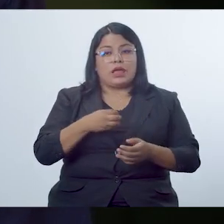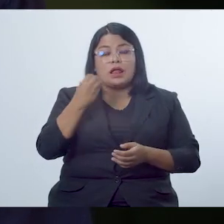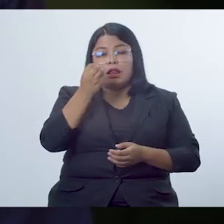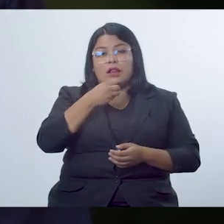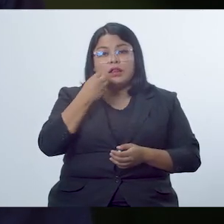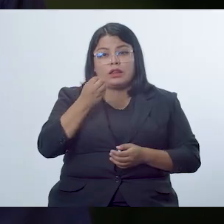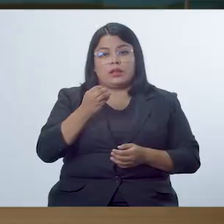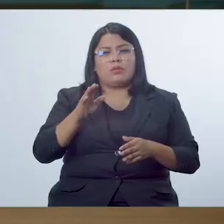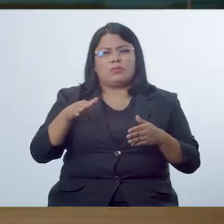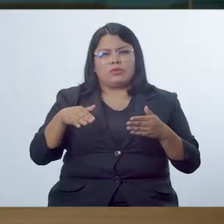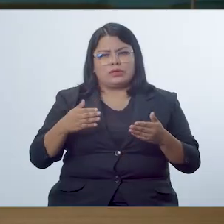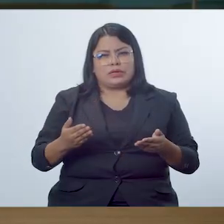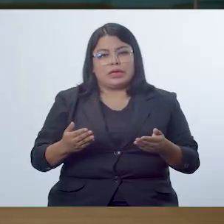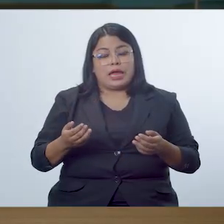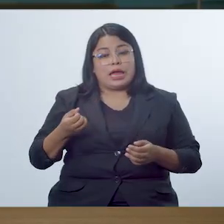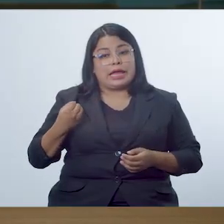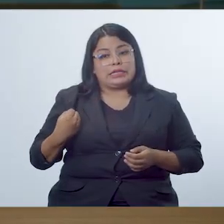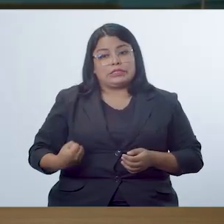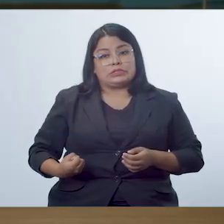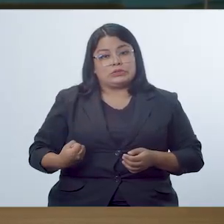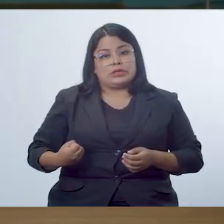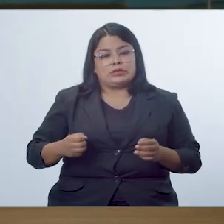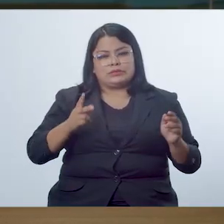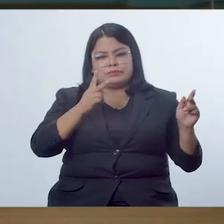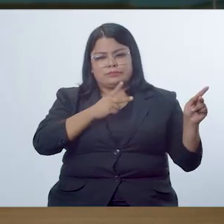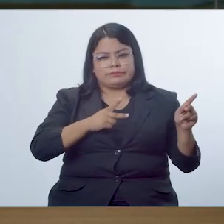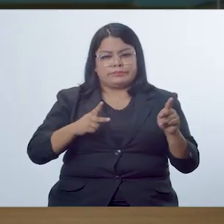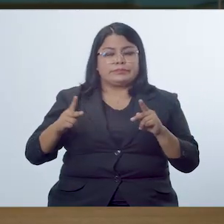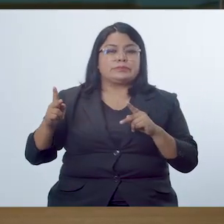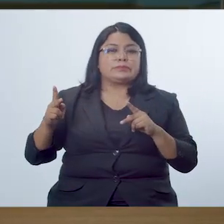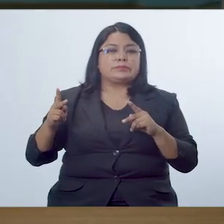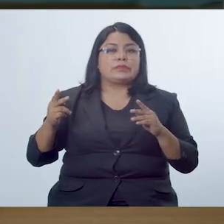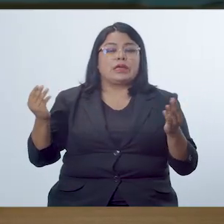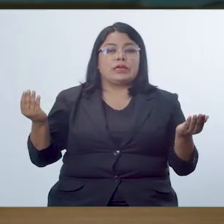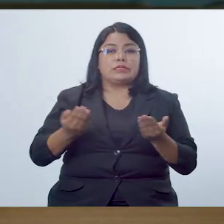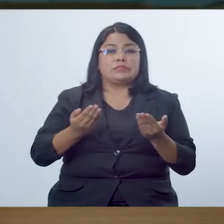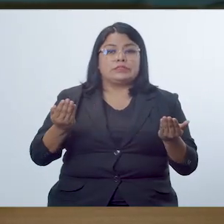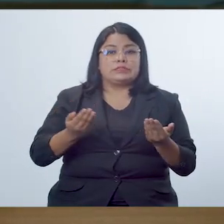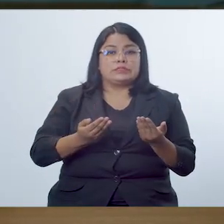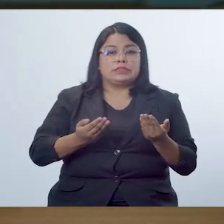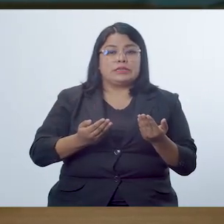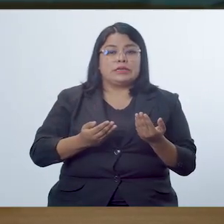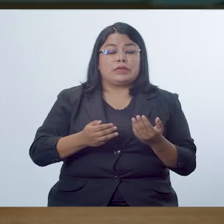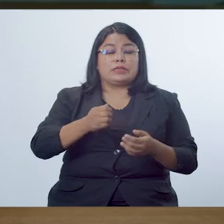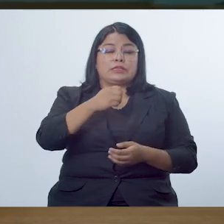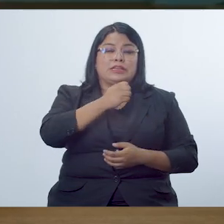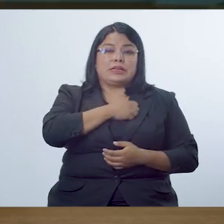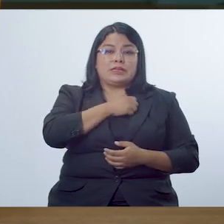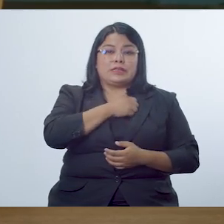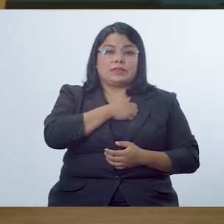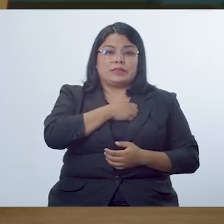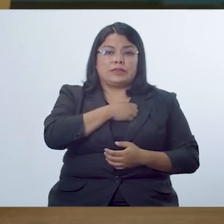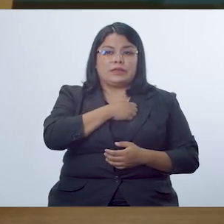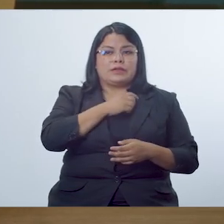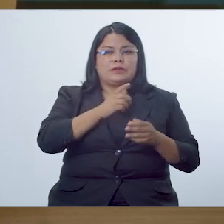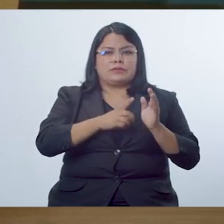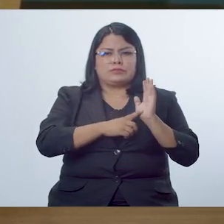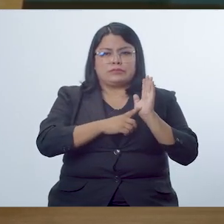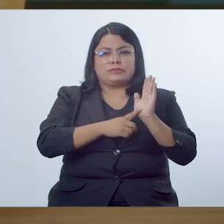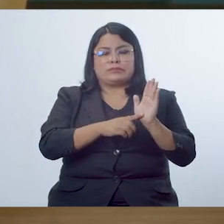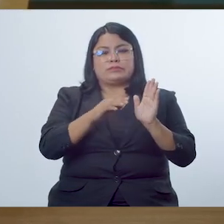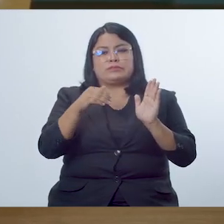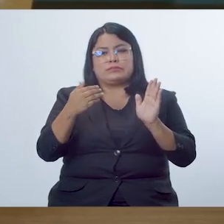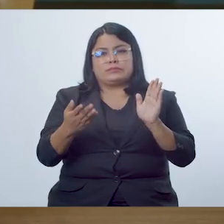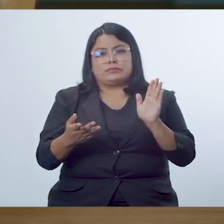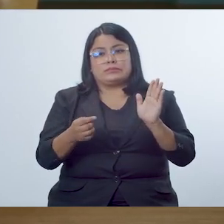y de oralidad. ¿Por qué? porque el estudiantado va a planificar a elaborar ese producto y luego lo